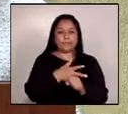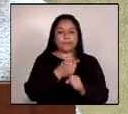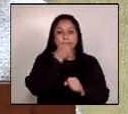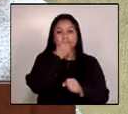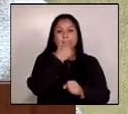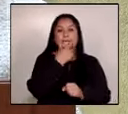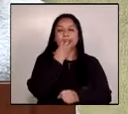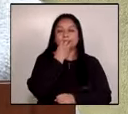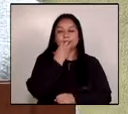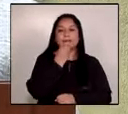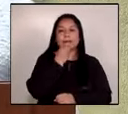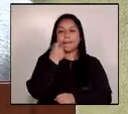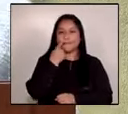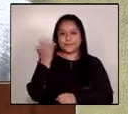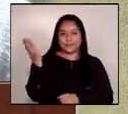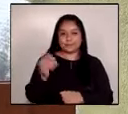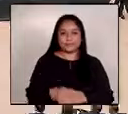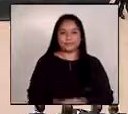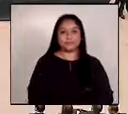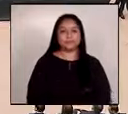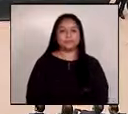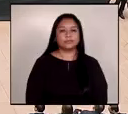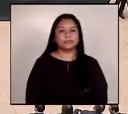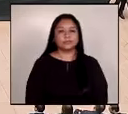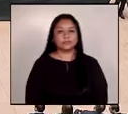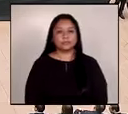Bernardo Arevalo. Gracias.